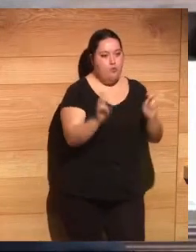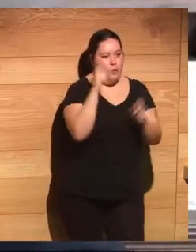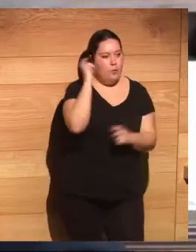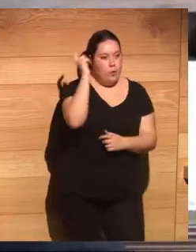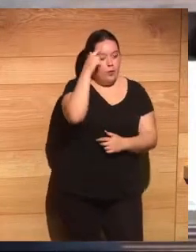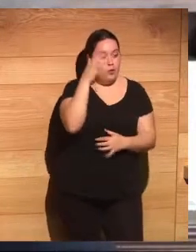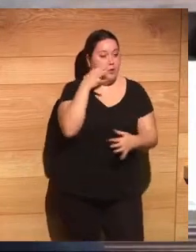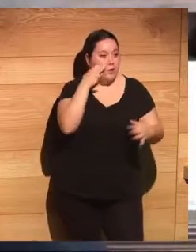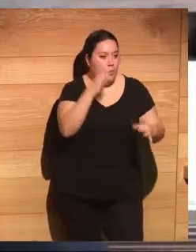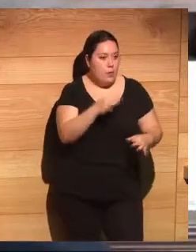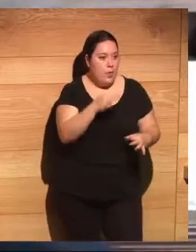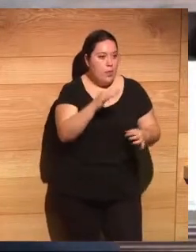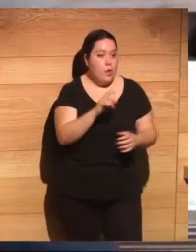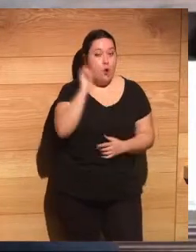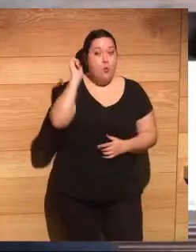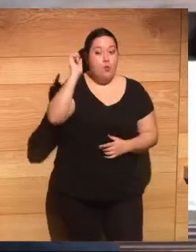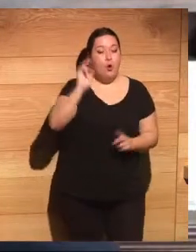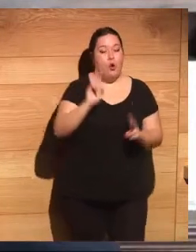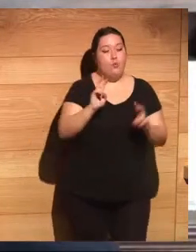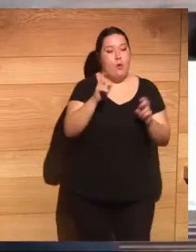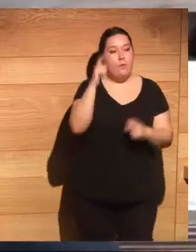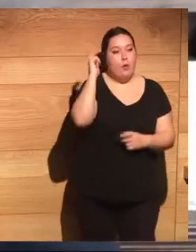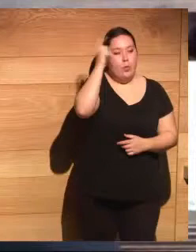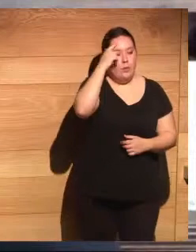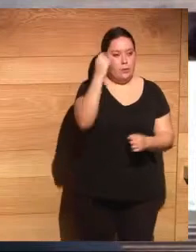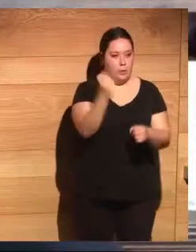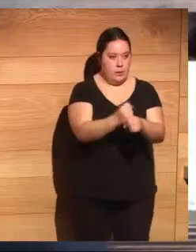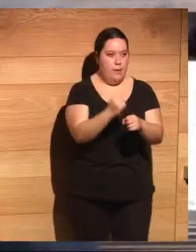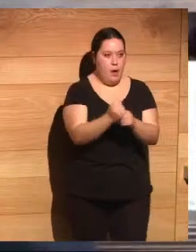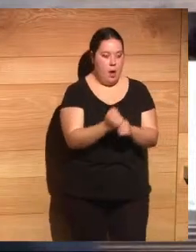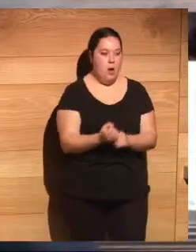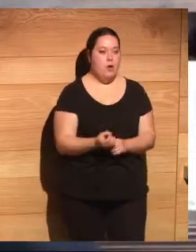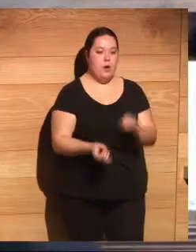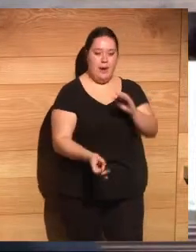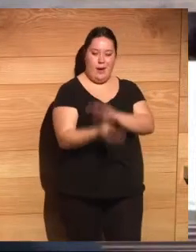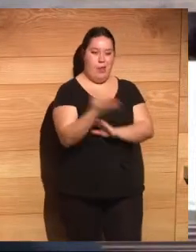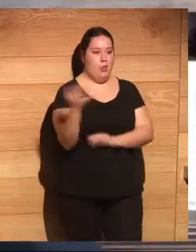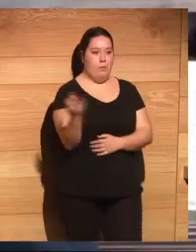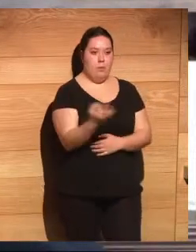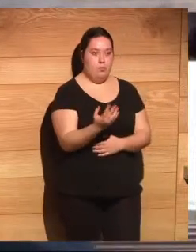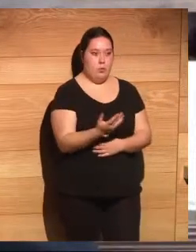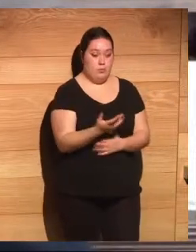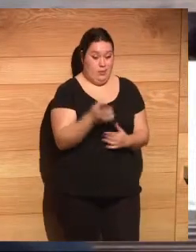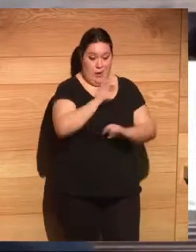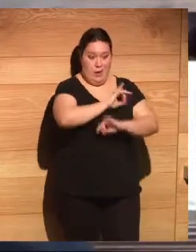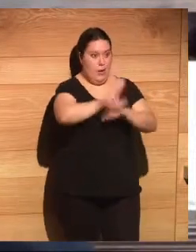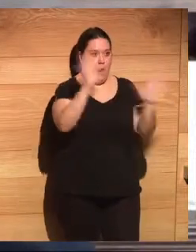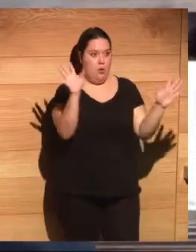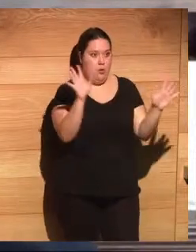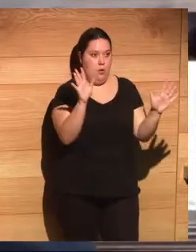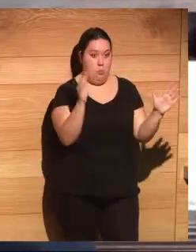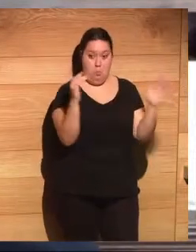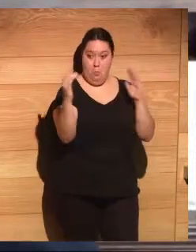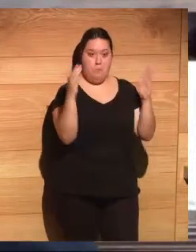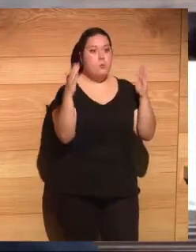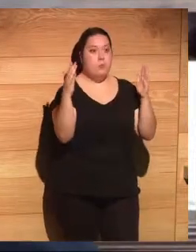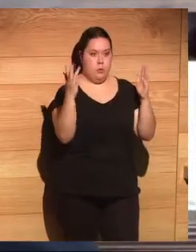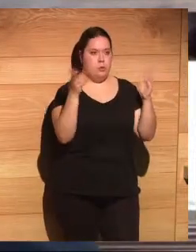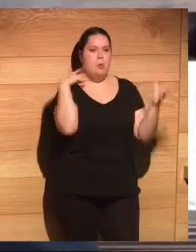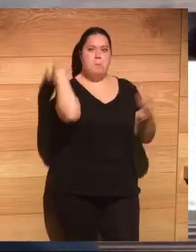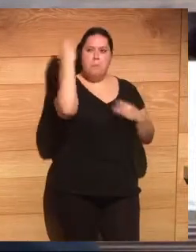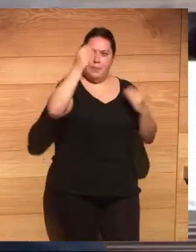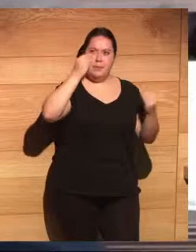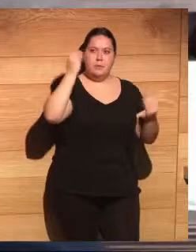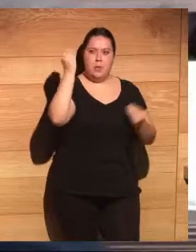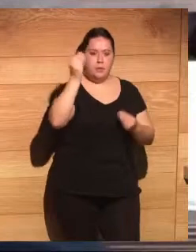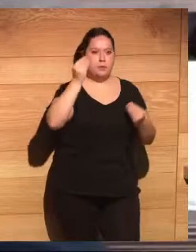de seguridad y un nuevo concepto de trabajo. Esto está claro. Tenemos en estos momentos que pensar en